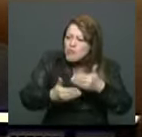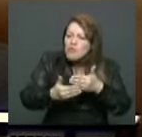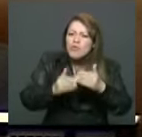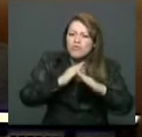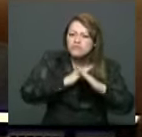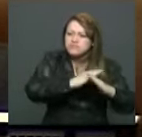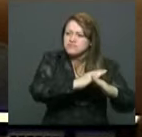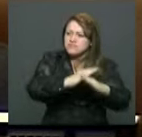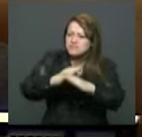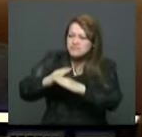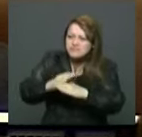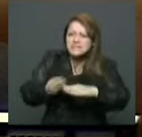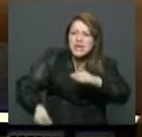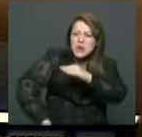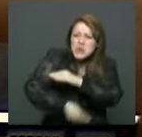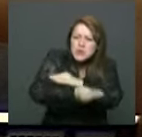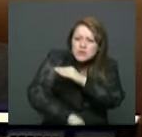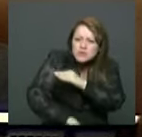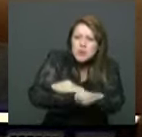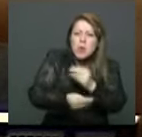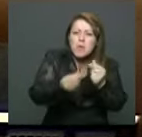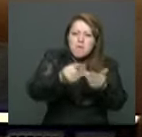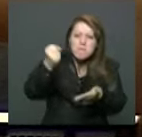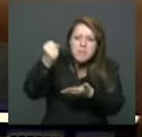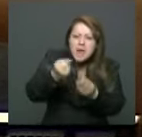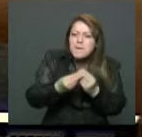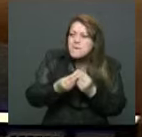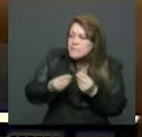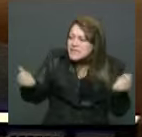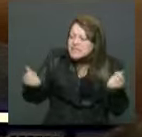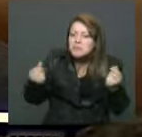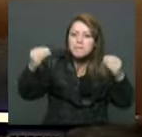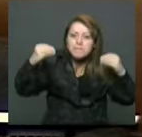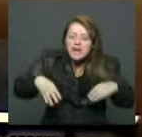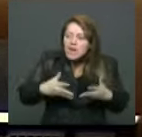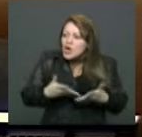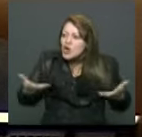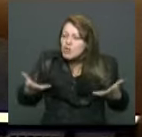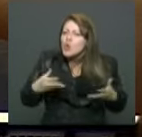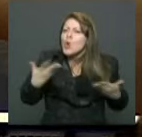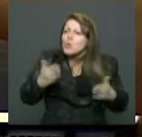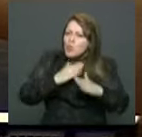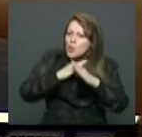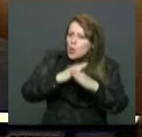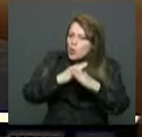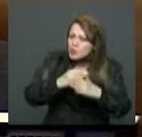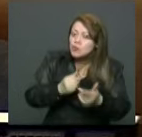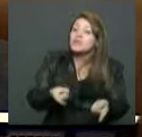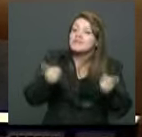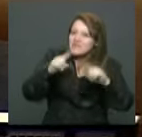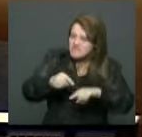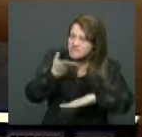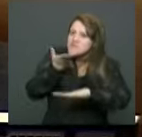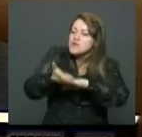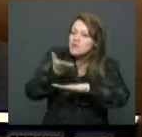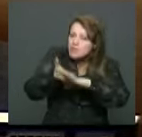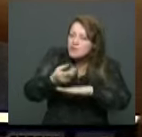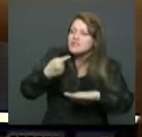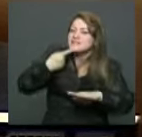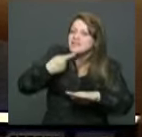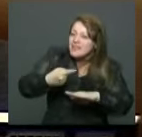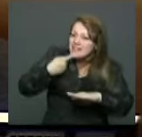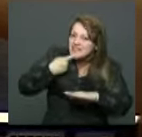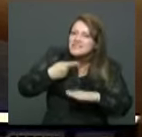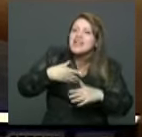la corrupción y la pérdida de recursos públicos que por esta vía se estaban yendo. Prohibíamos la puerta giratoria de los